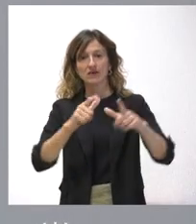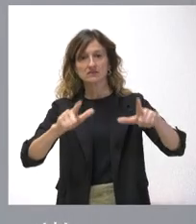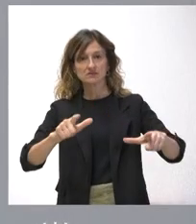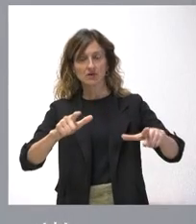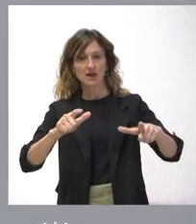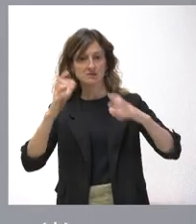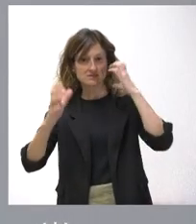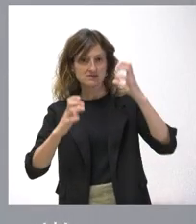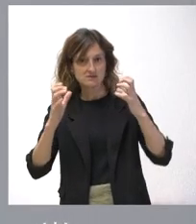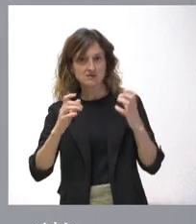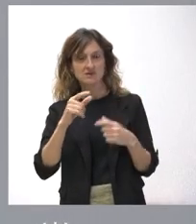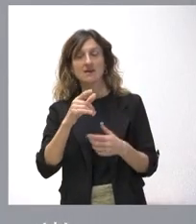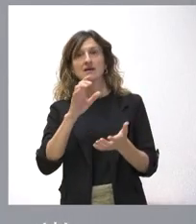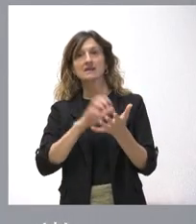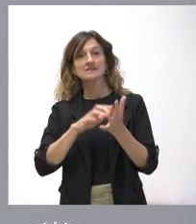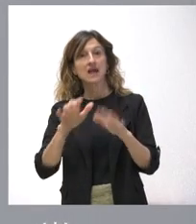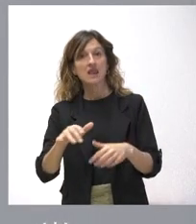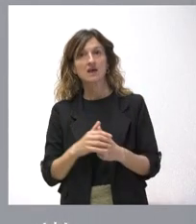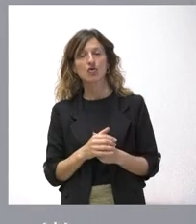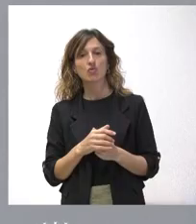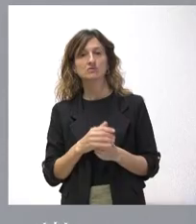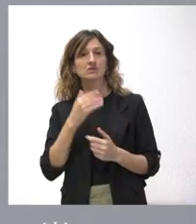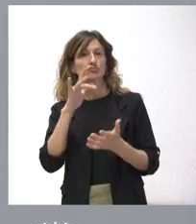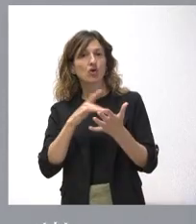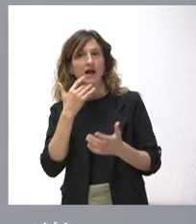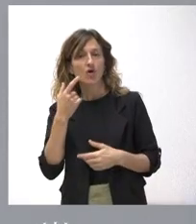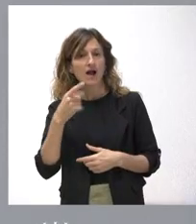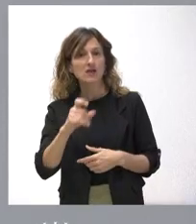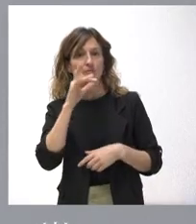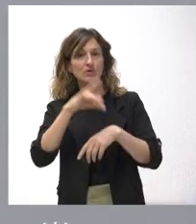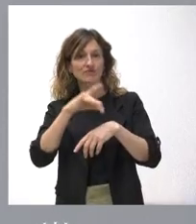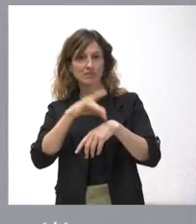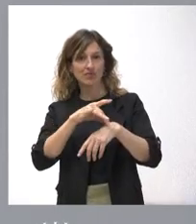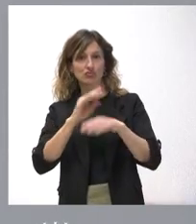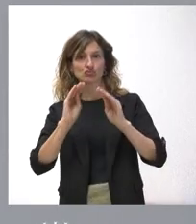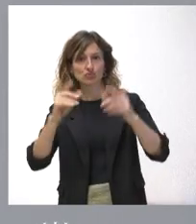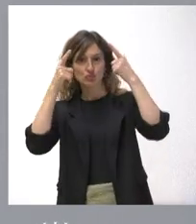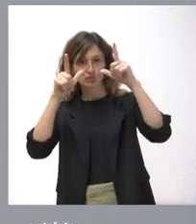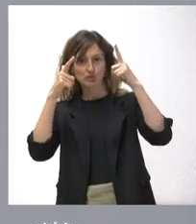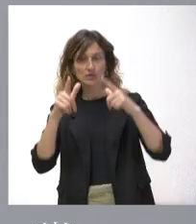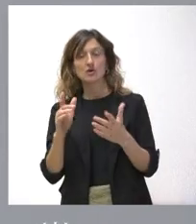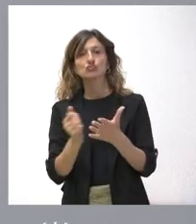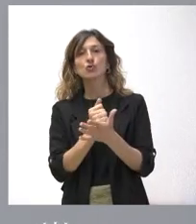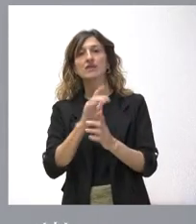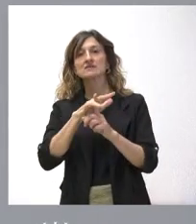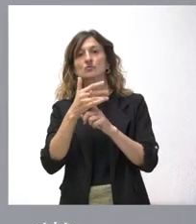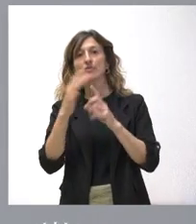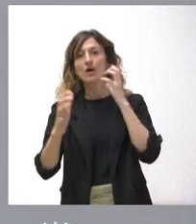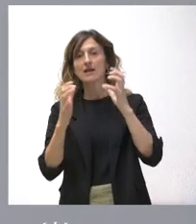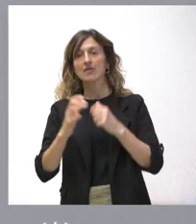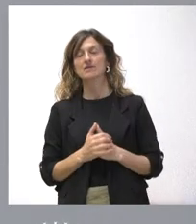que en Castilla y León hayan tenido algún daño por enfermedad hemorrágica y pizoótica, todas las explotaciones ganaderas.